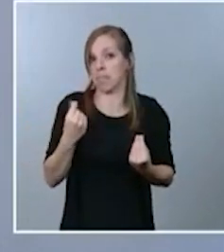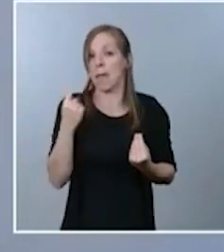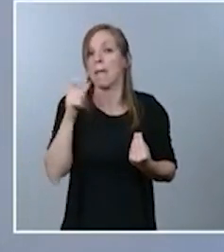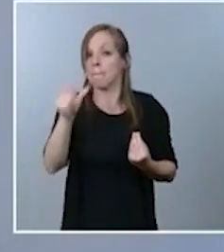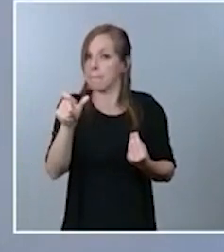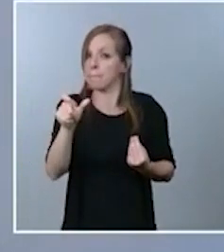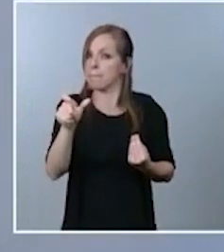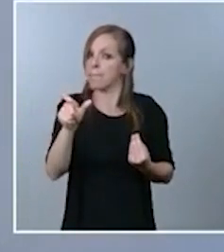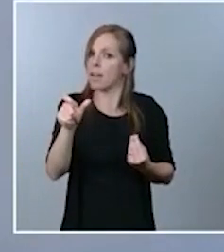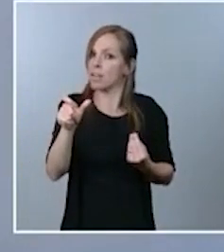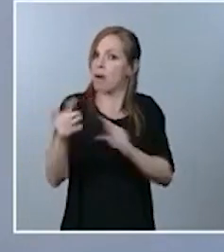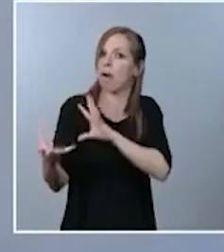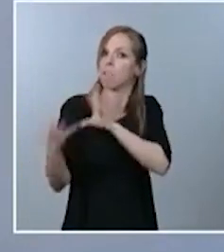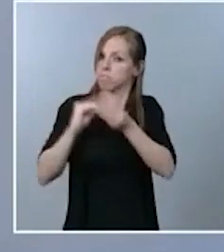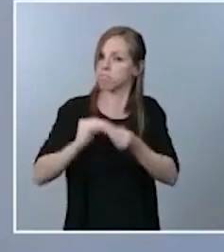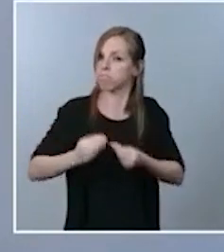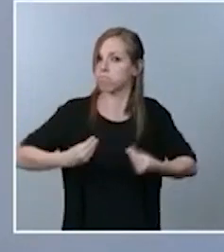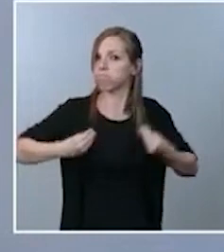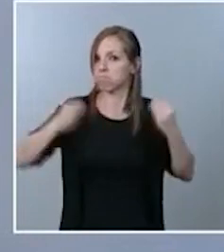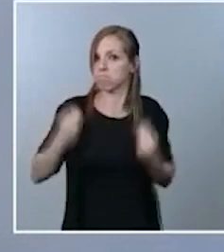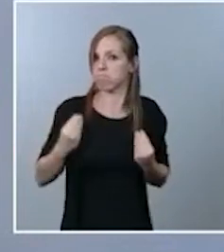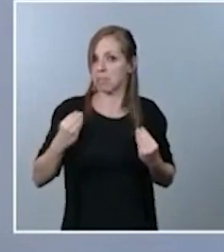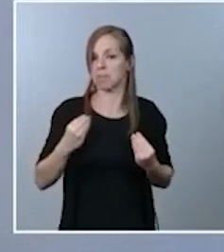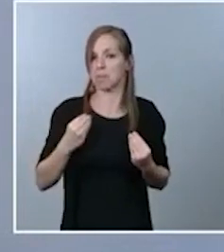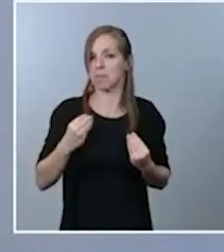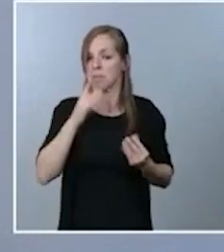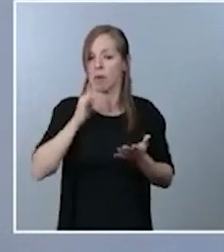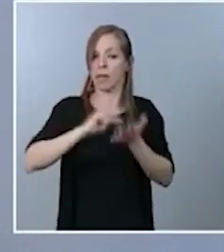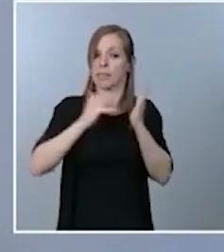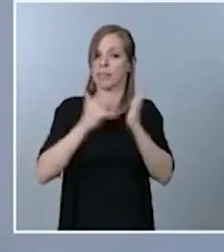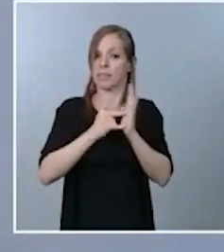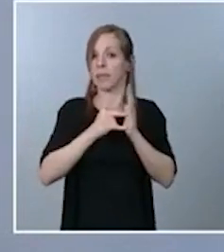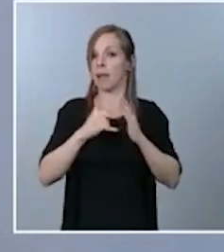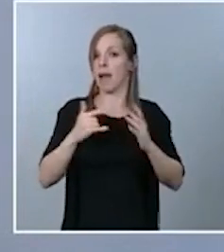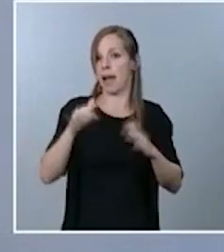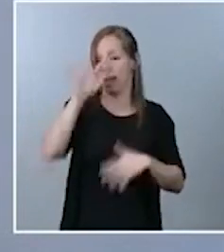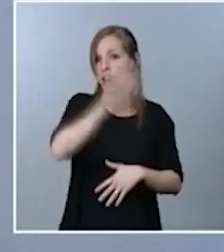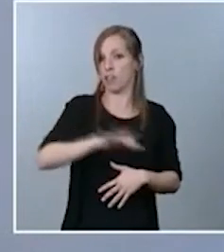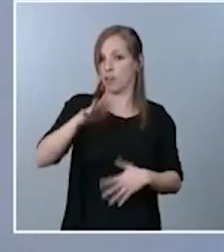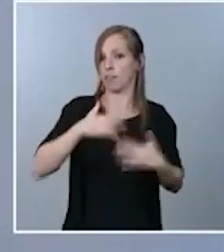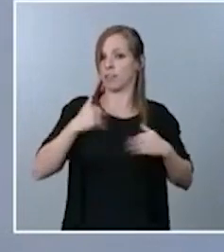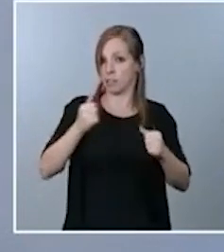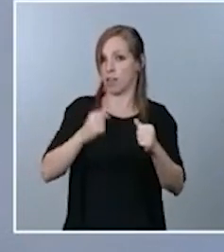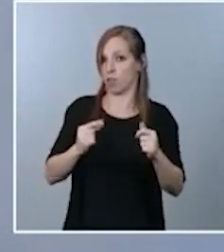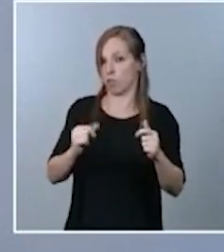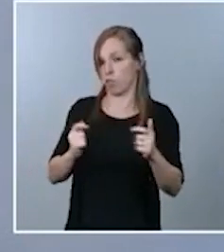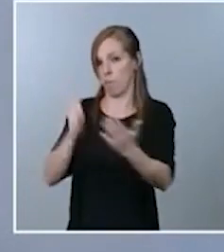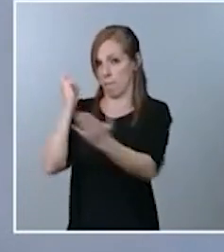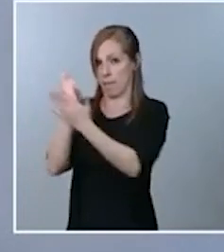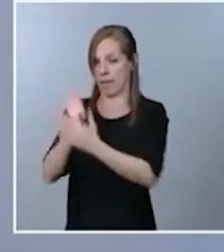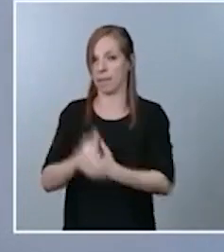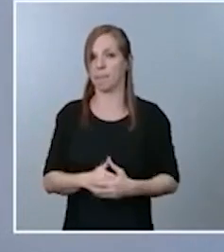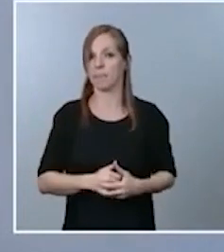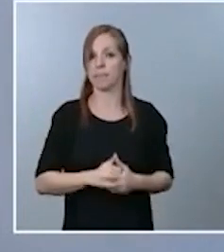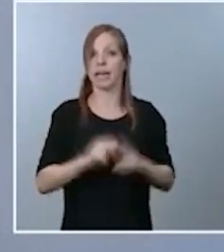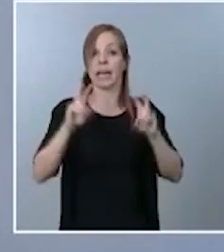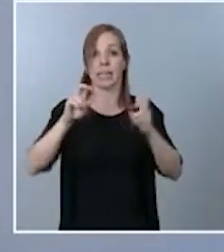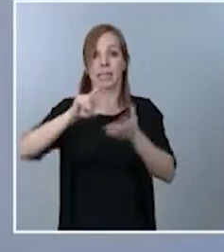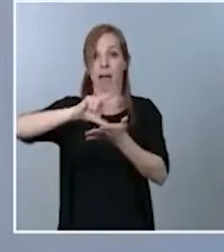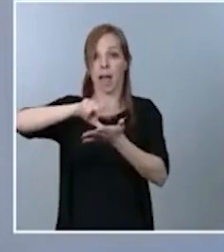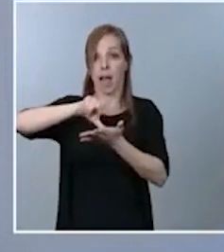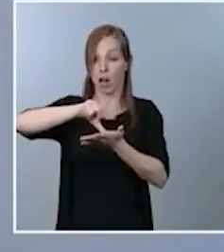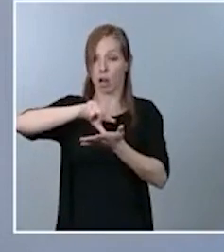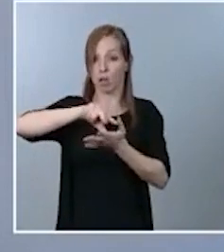ajustado y que se va a pagar por el Sistema Nacional de Salud y en cuanto a la logística la empresa es